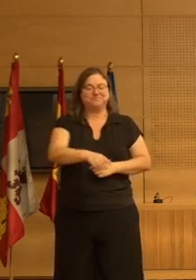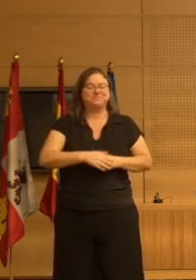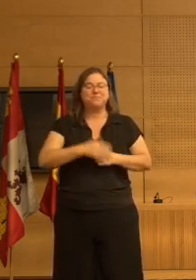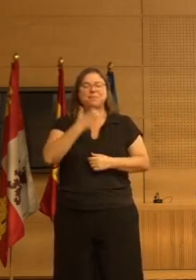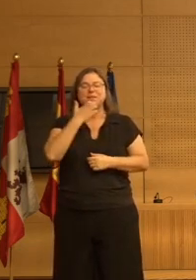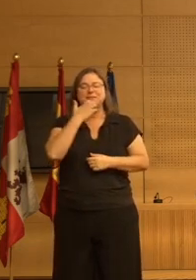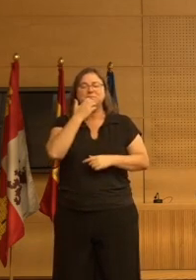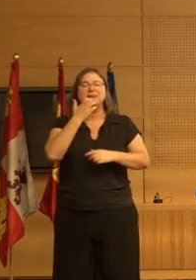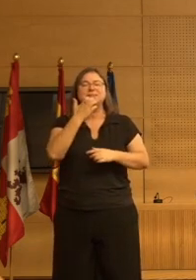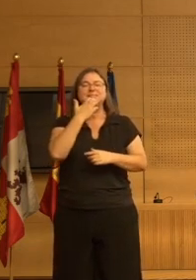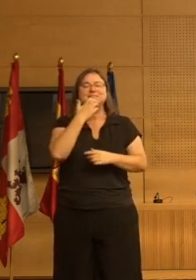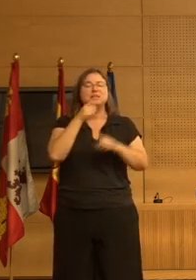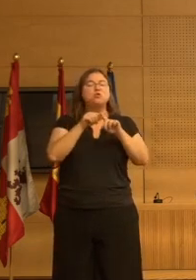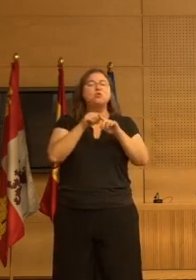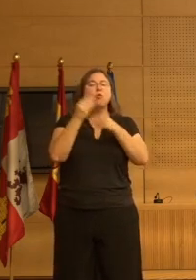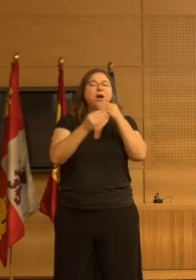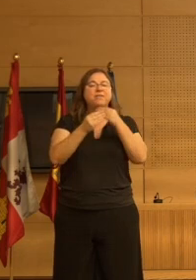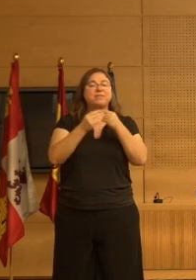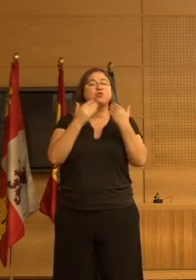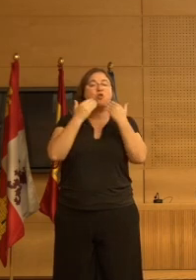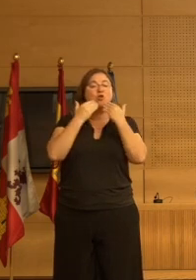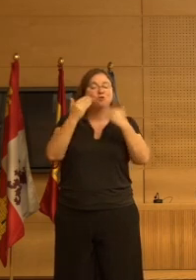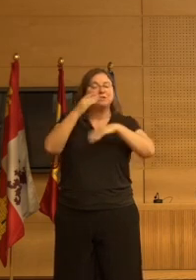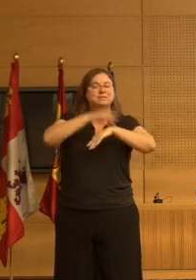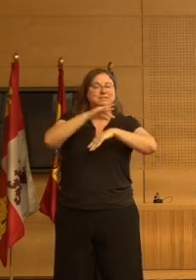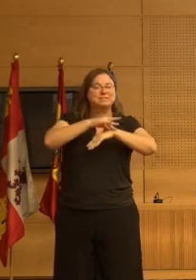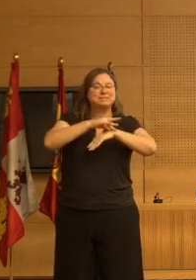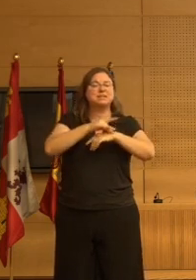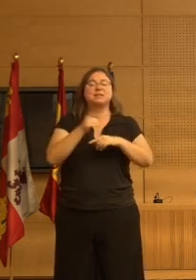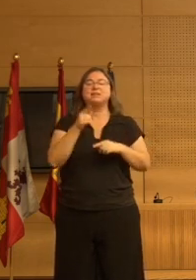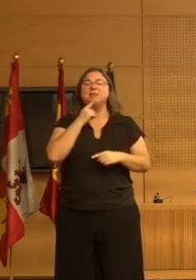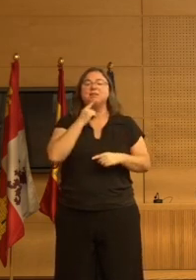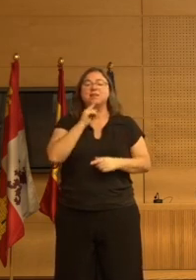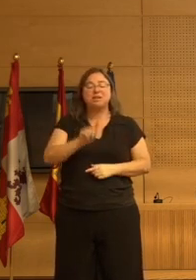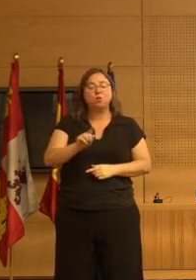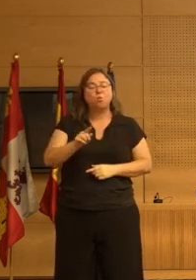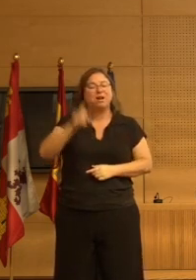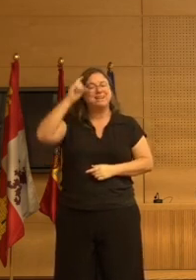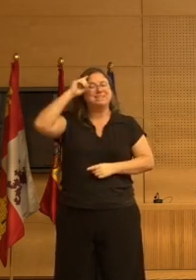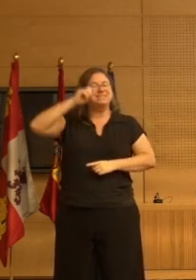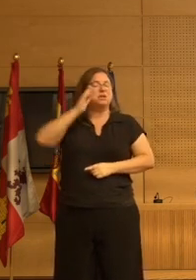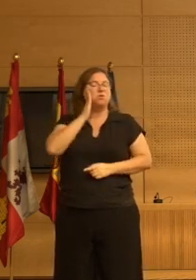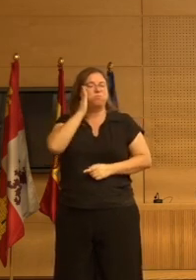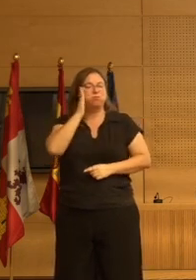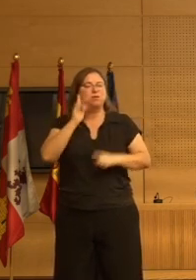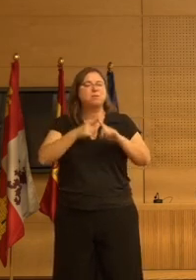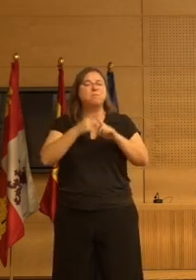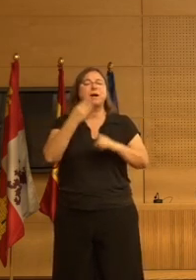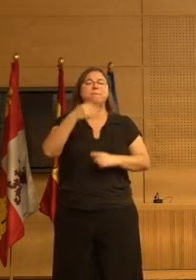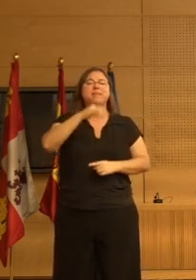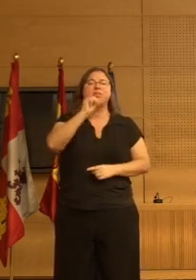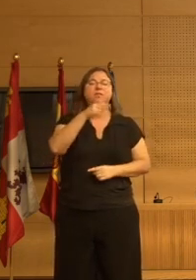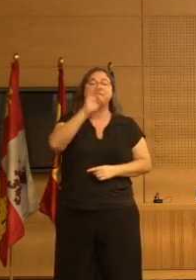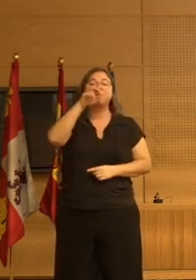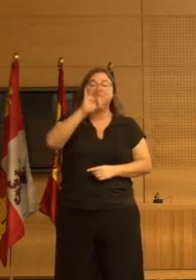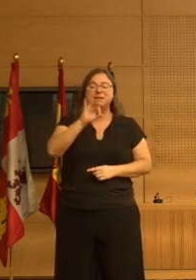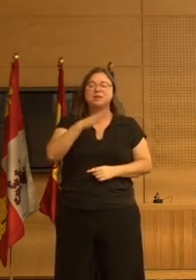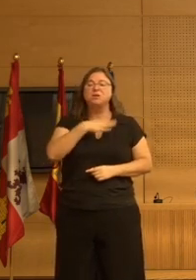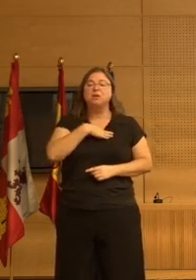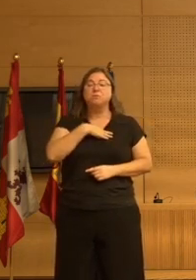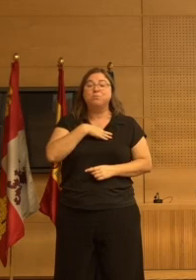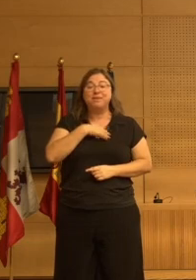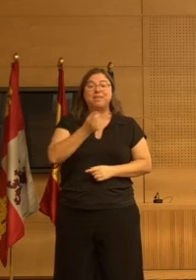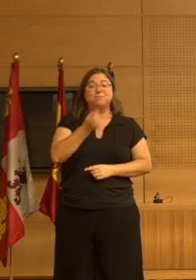con Sanitas, vimos que los neurolépticos y las benzodiazepinas incrementan el riesgo de